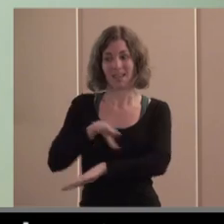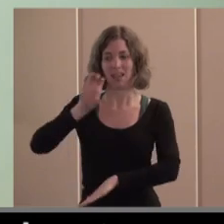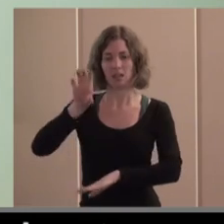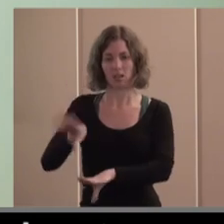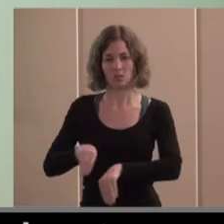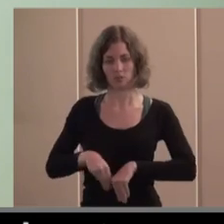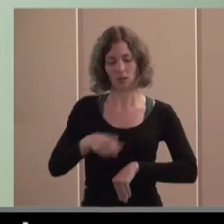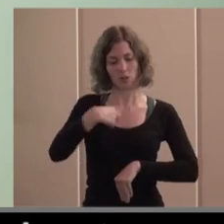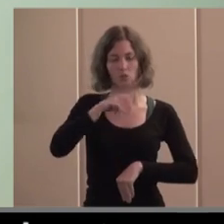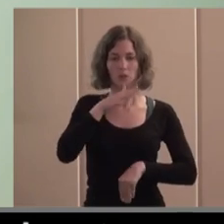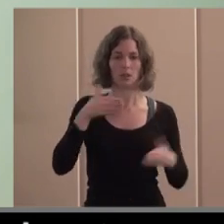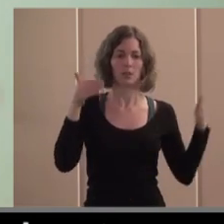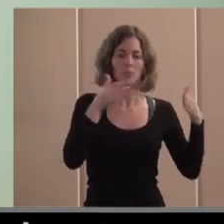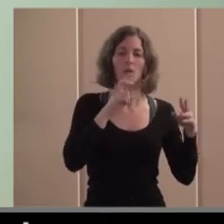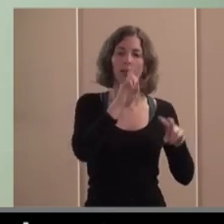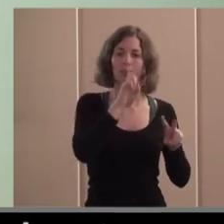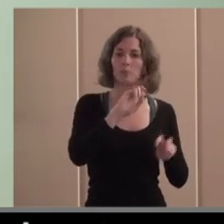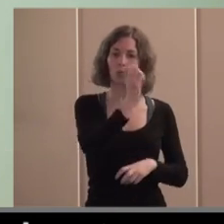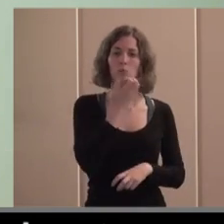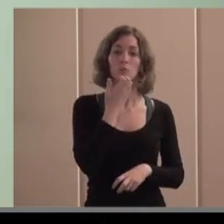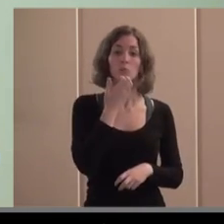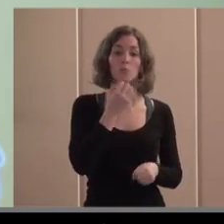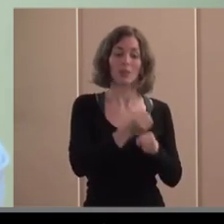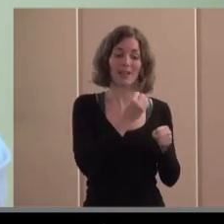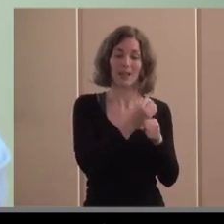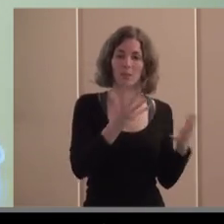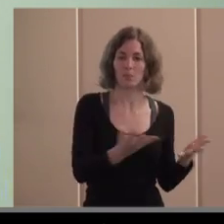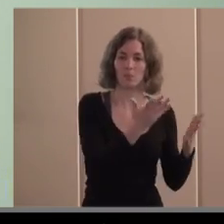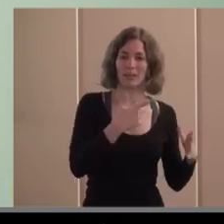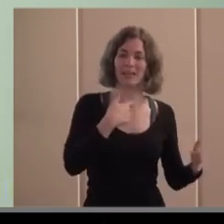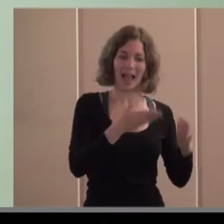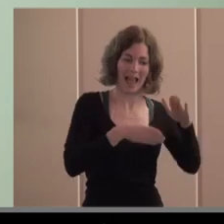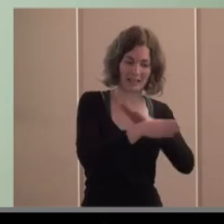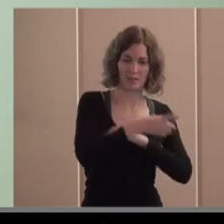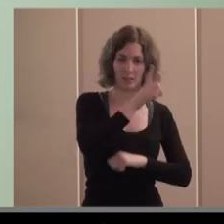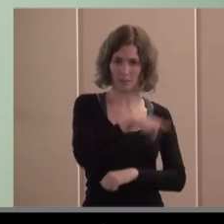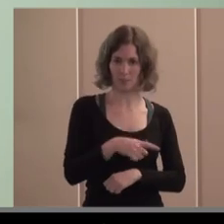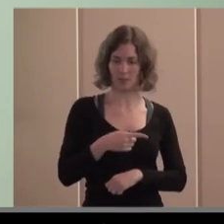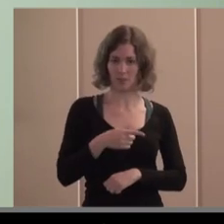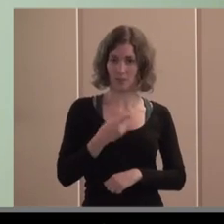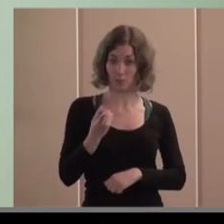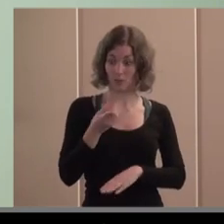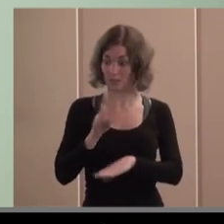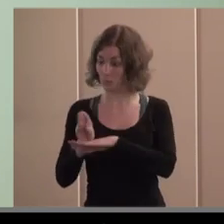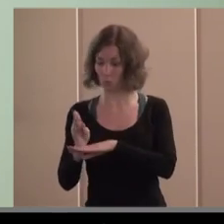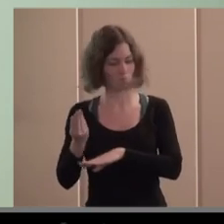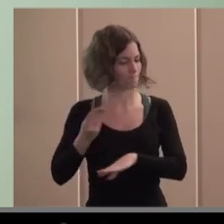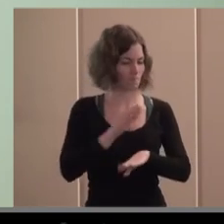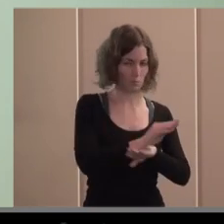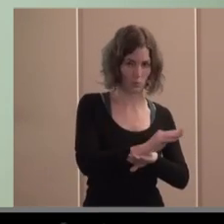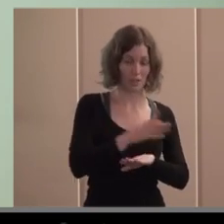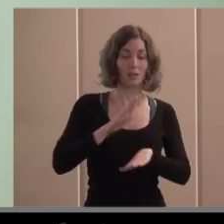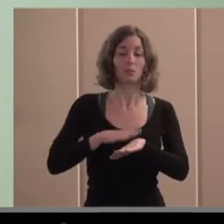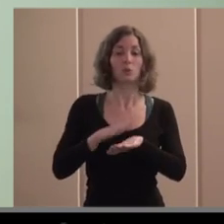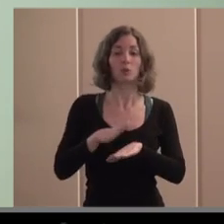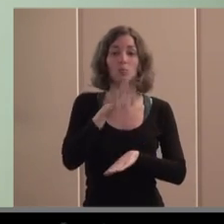y a lo mejor tendremos que cambiar entonces hay ¿y por qué? pues porque la causa parte de los problemas vienen derivados de la falta de accesibilidad y de la